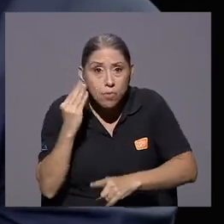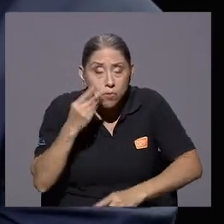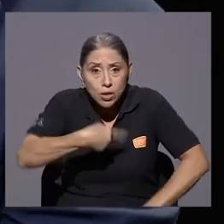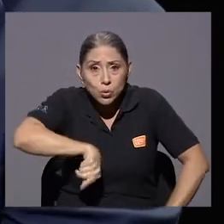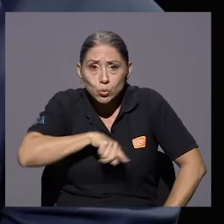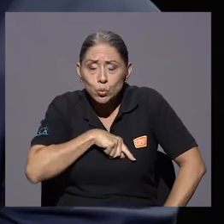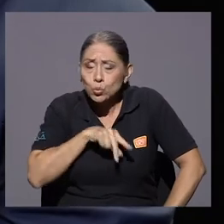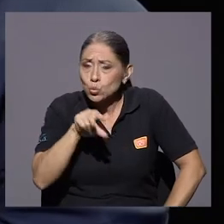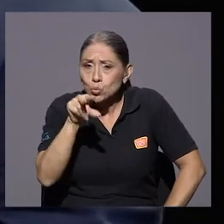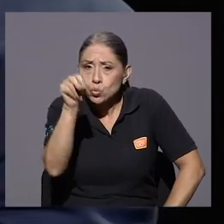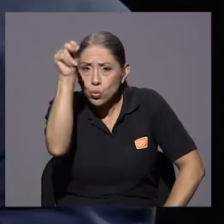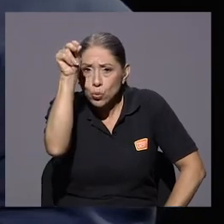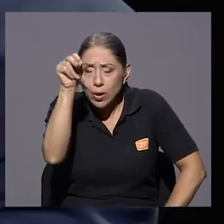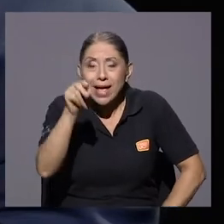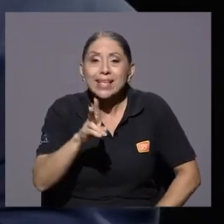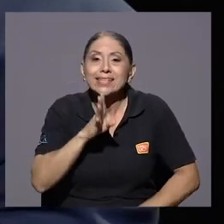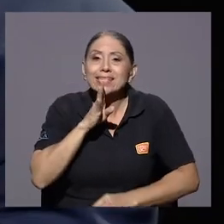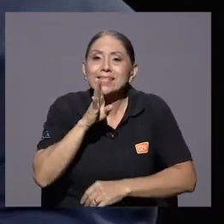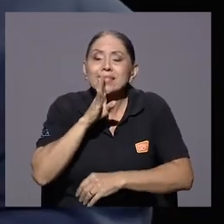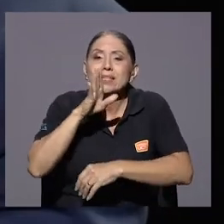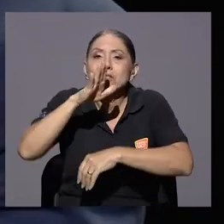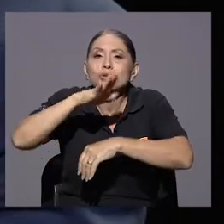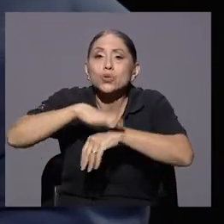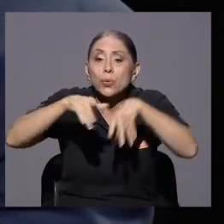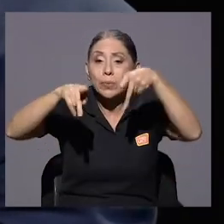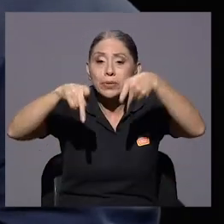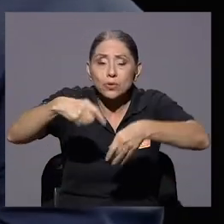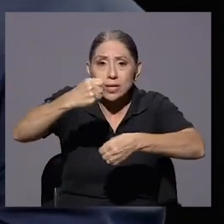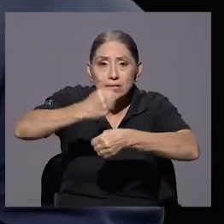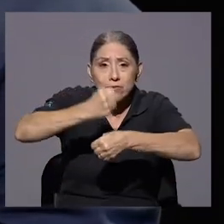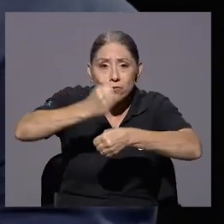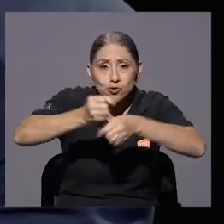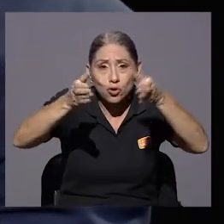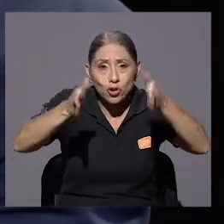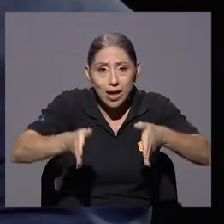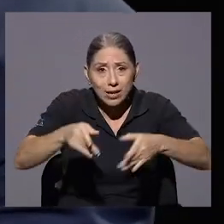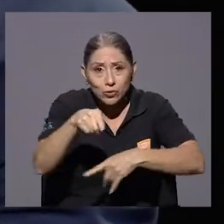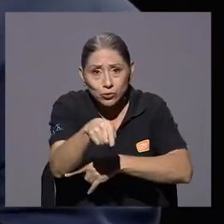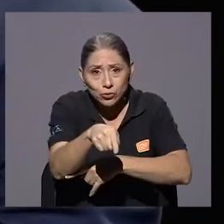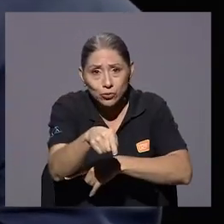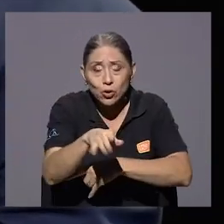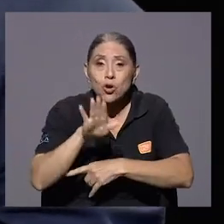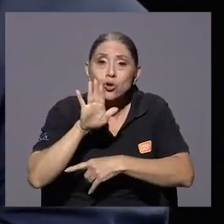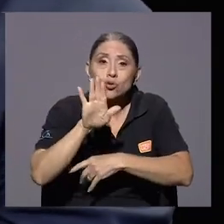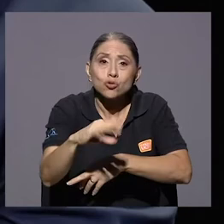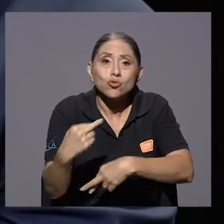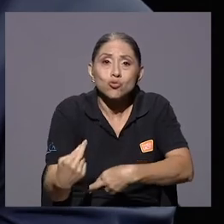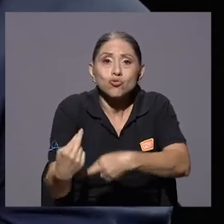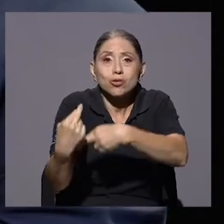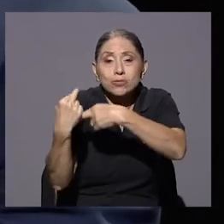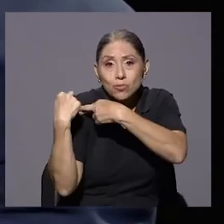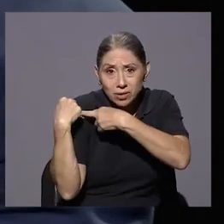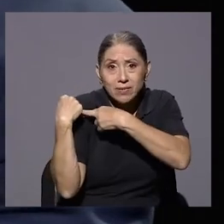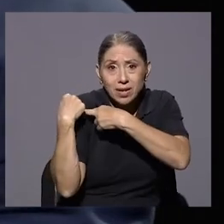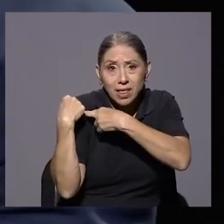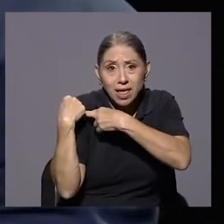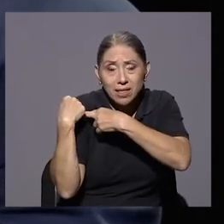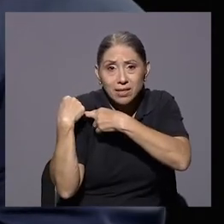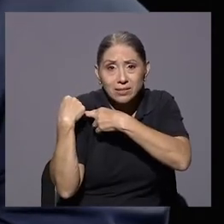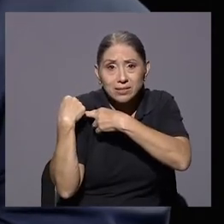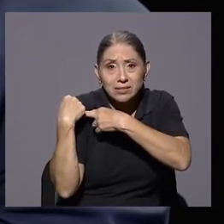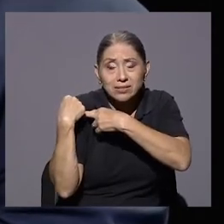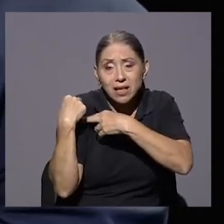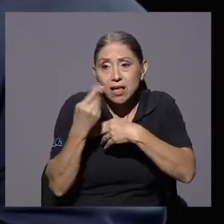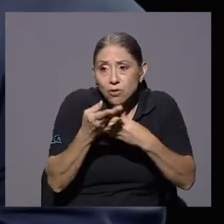culpable de la situación que enfrentamos nosotros. Estamos hablando de funcionarios que no observaron sus responsabilidades.